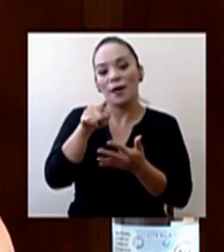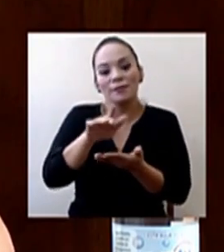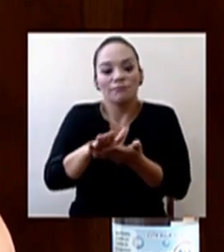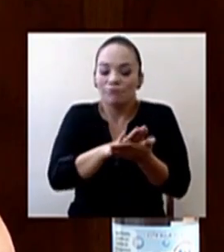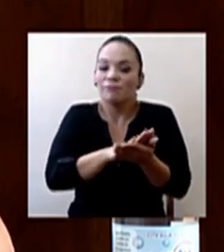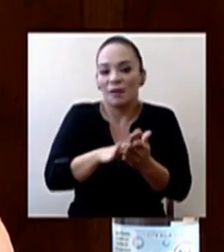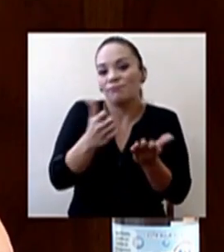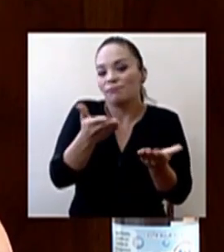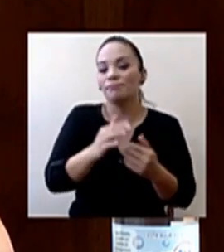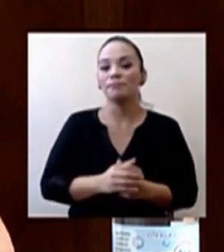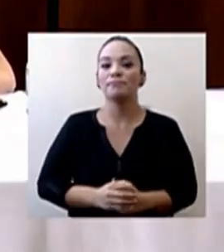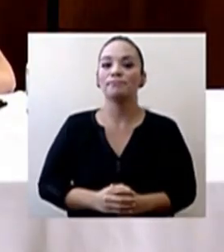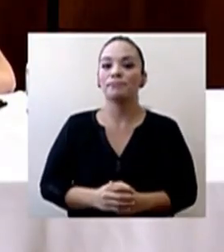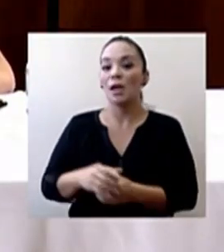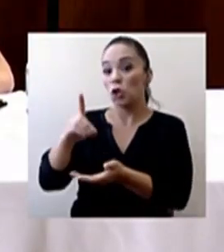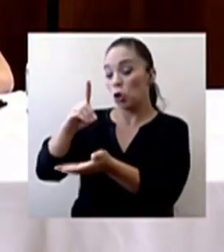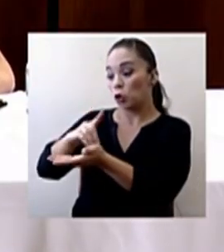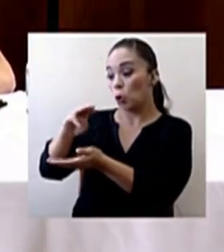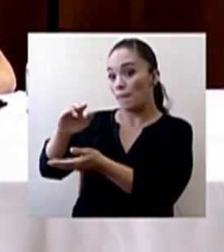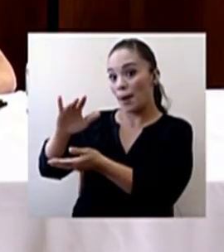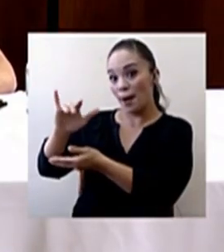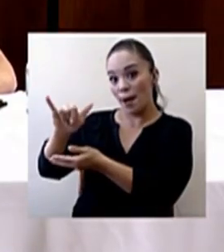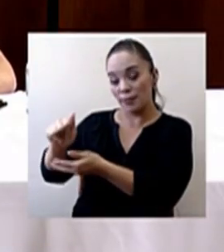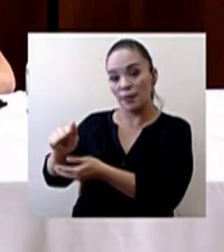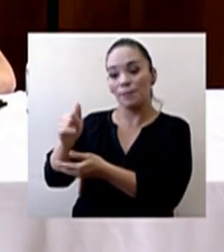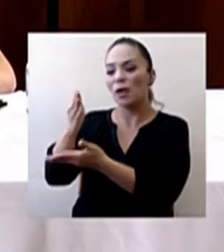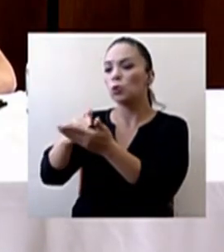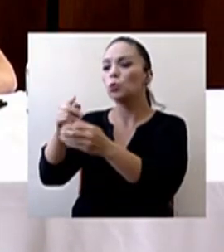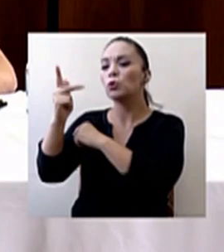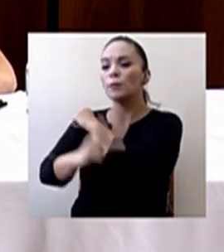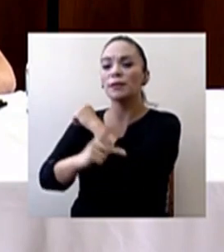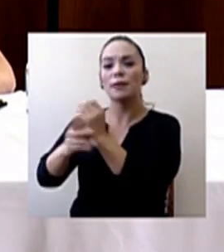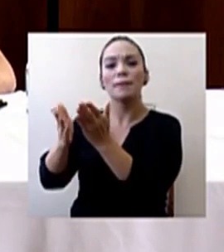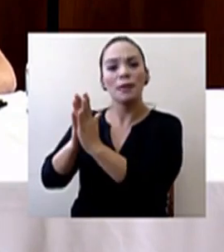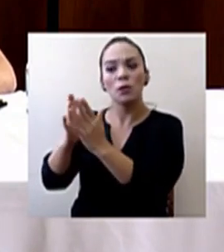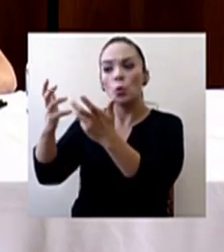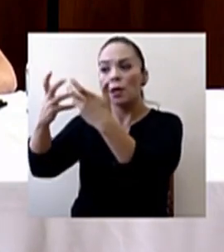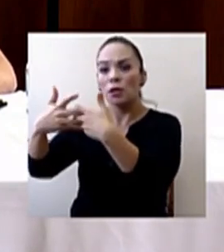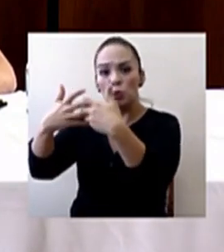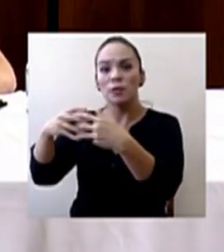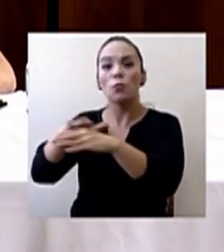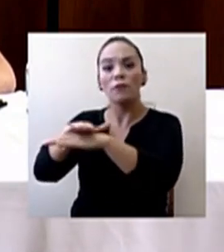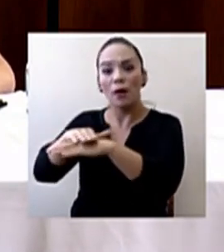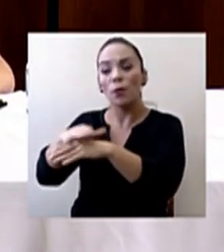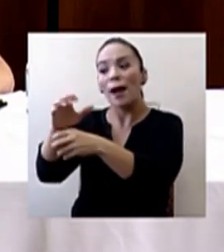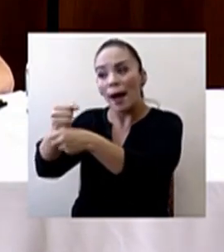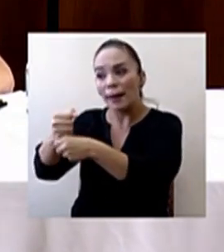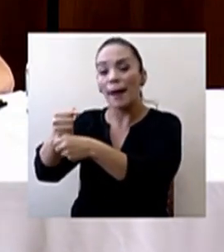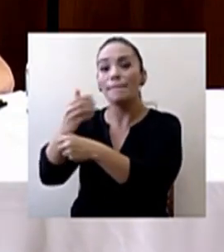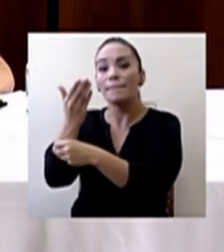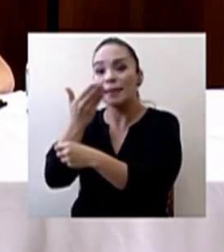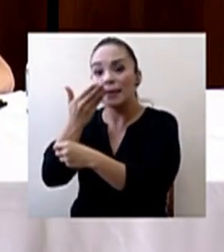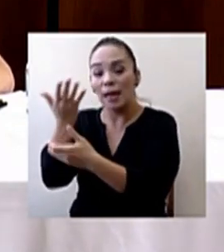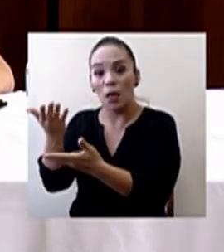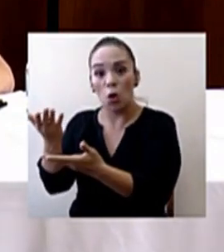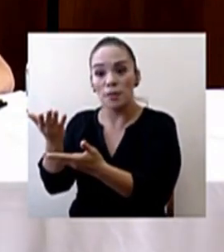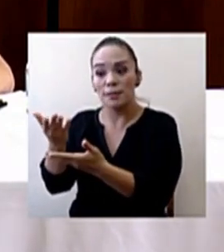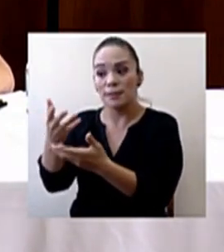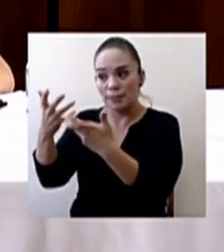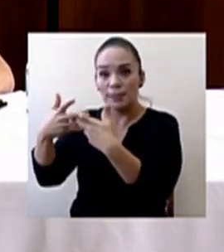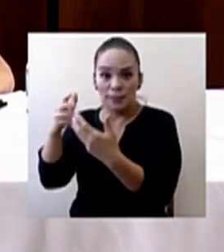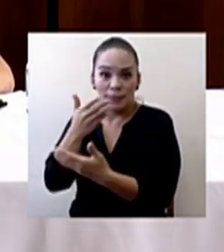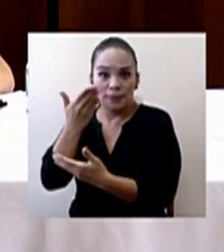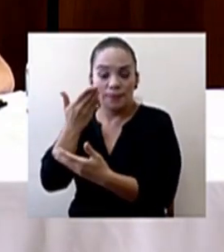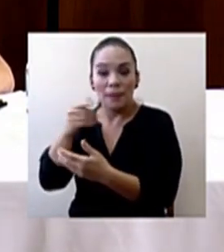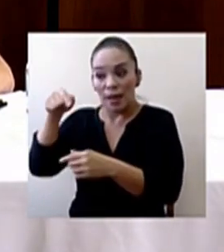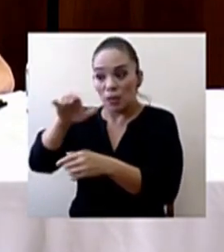momento. Doctor Macaya, en algunos países le están pidiendo a industrias específicas que fabriquen ventiladores. ¿En Costa Rica se le podría pedir a alguna